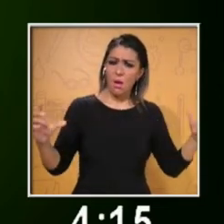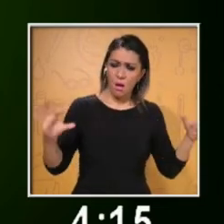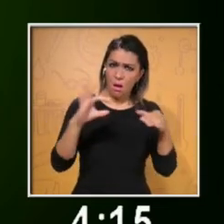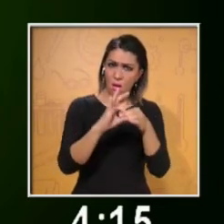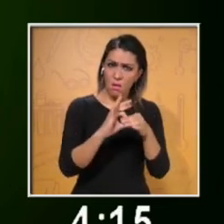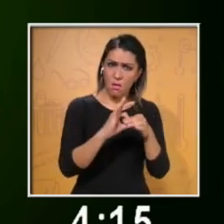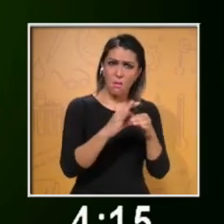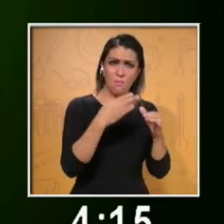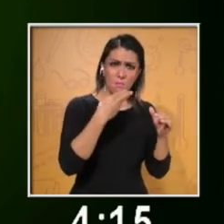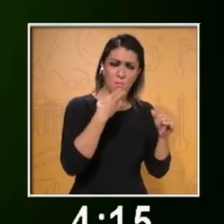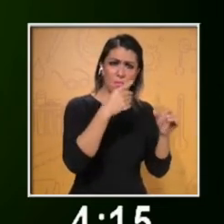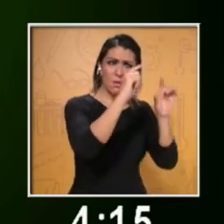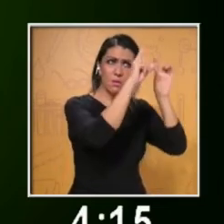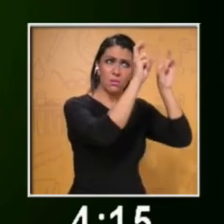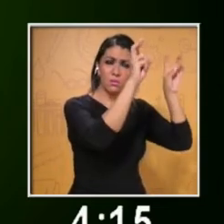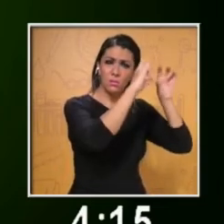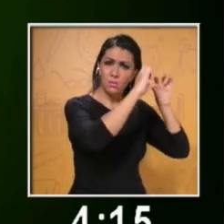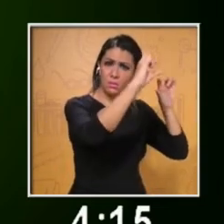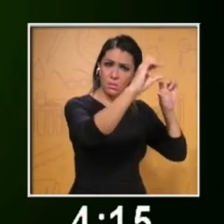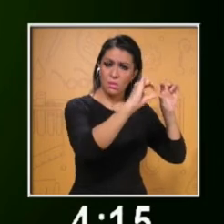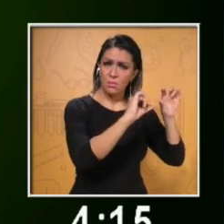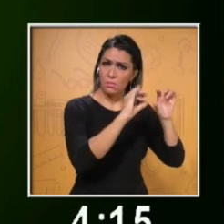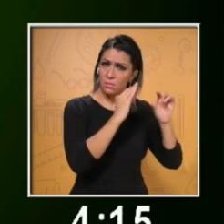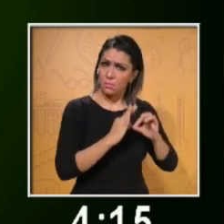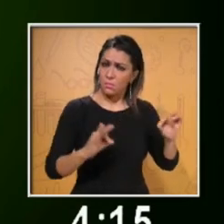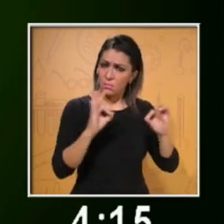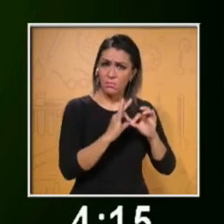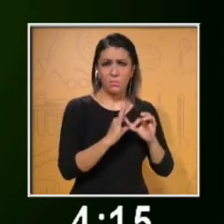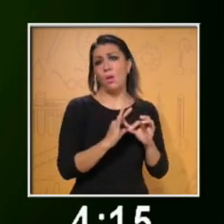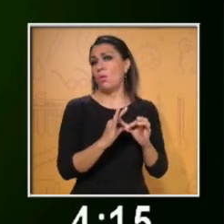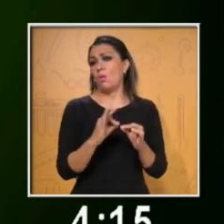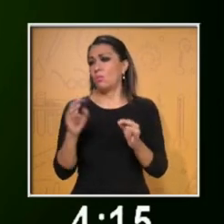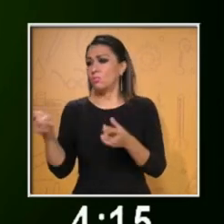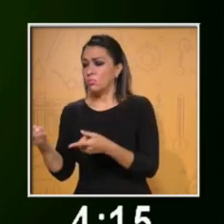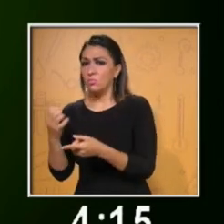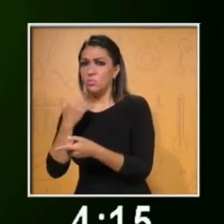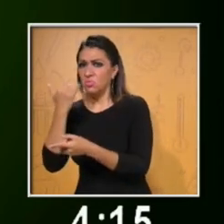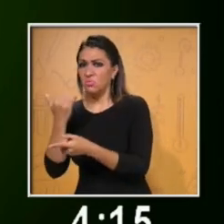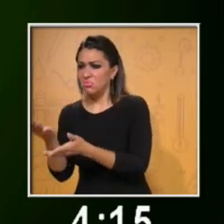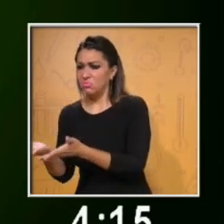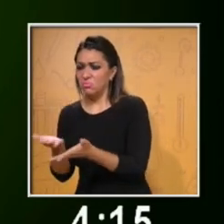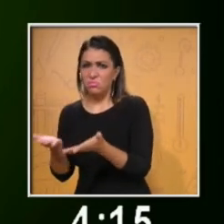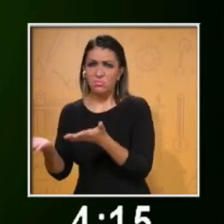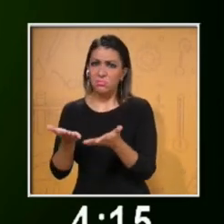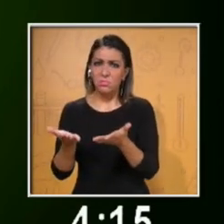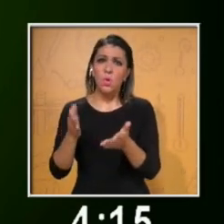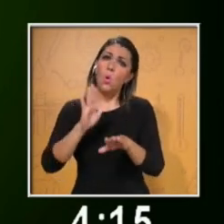Sí, hay que registrarlo. No, hay que buscar más información.